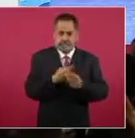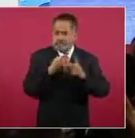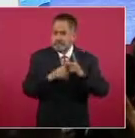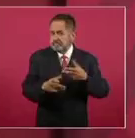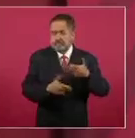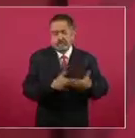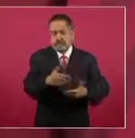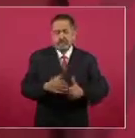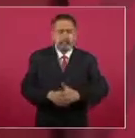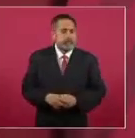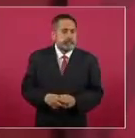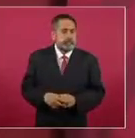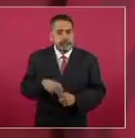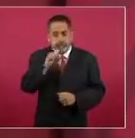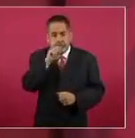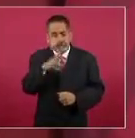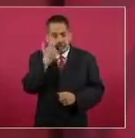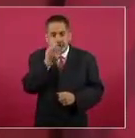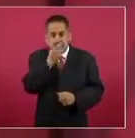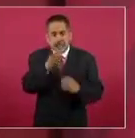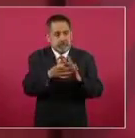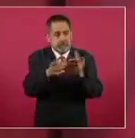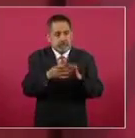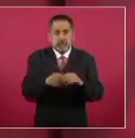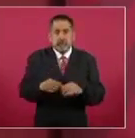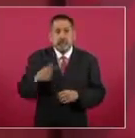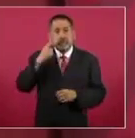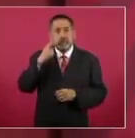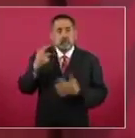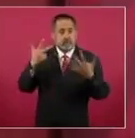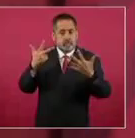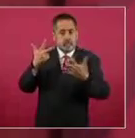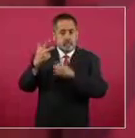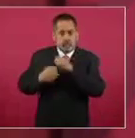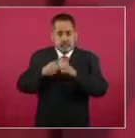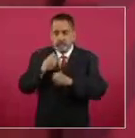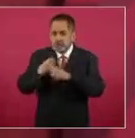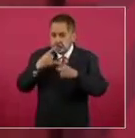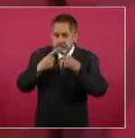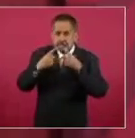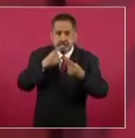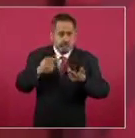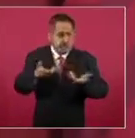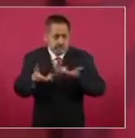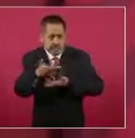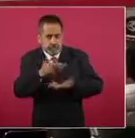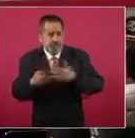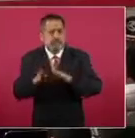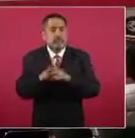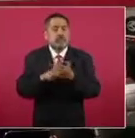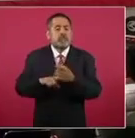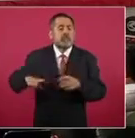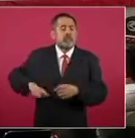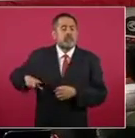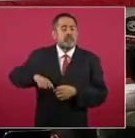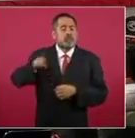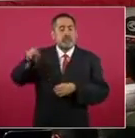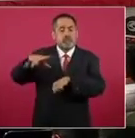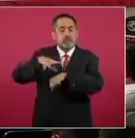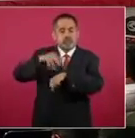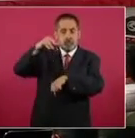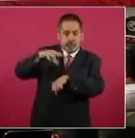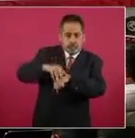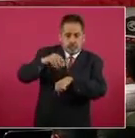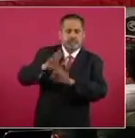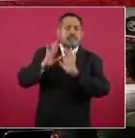También quiero destacar que después de ocho años de diálogo, de negociaciones, el gobierno de Suecia devolvió